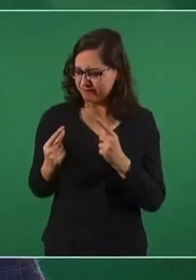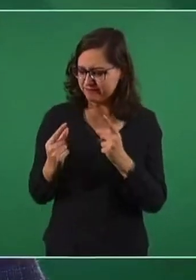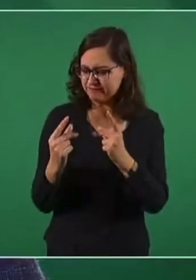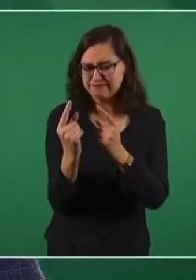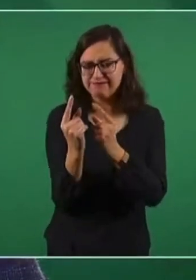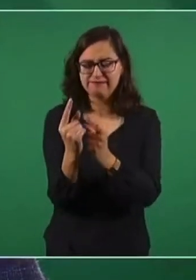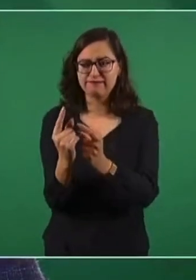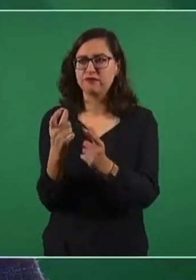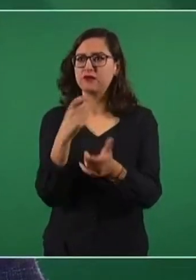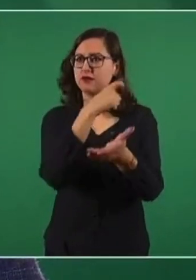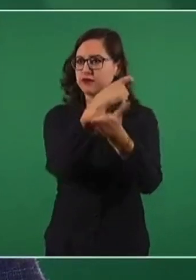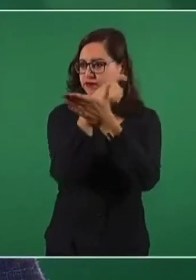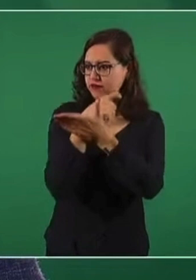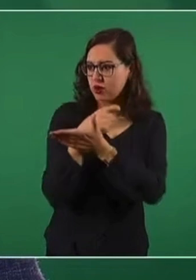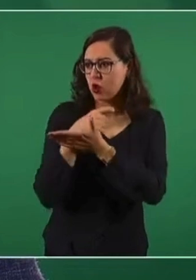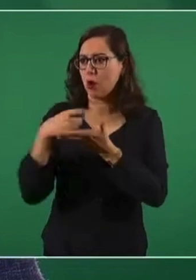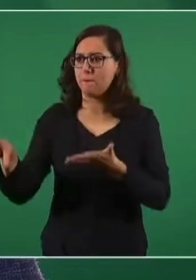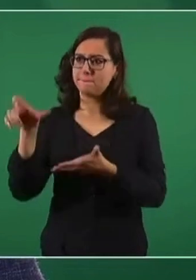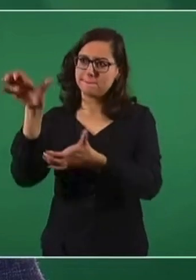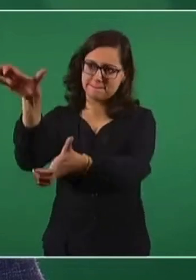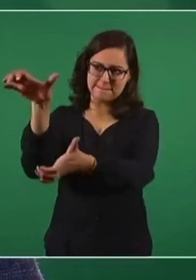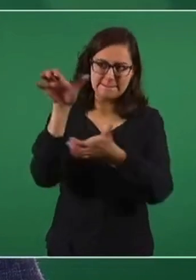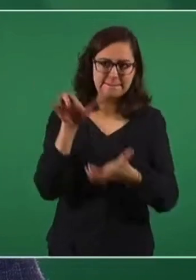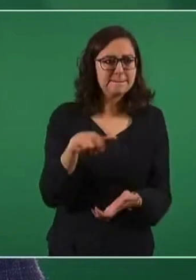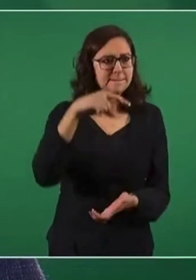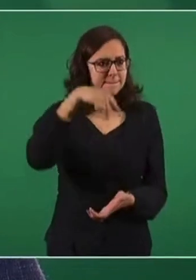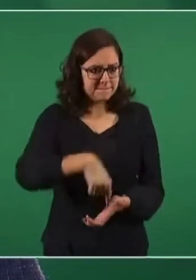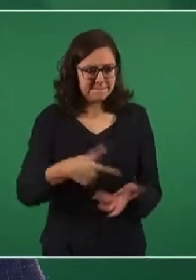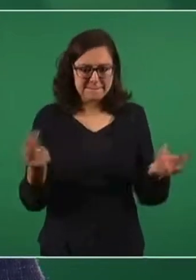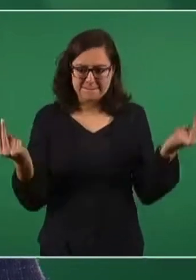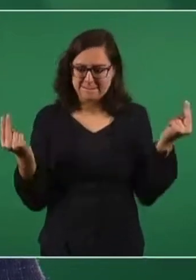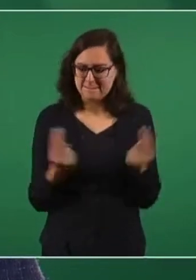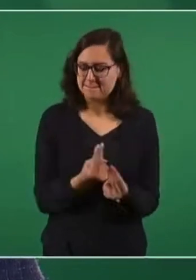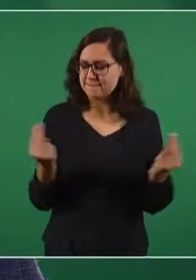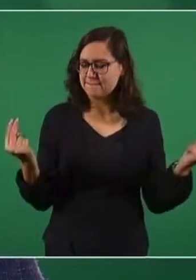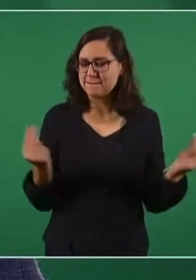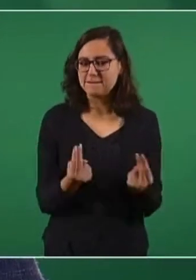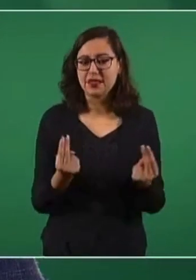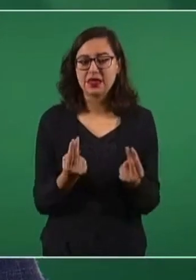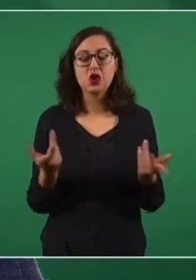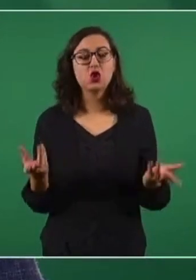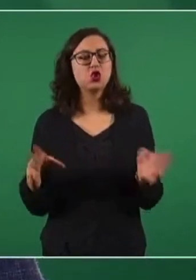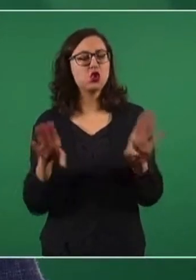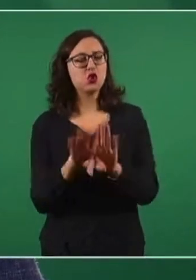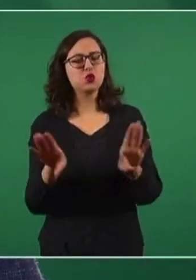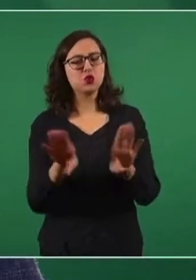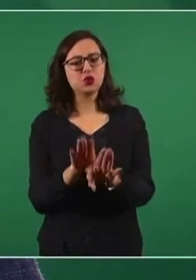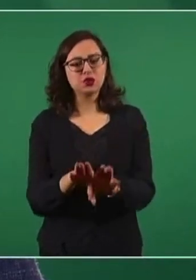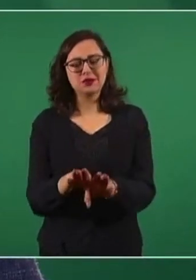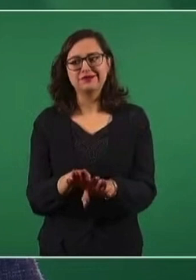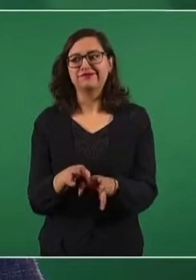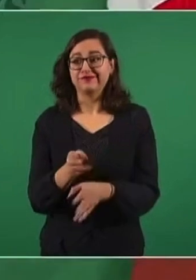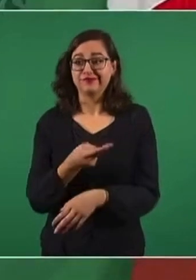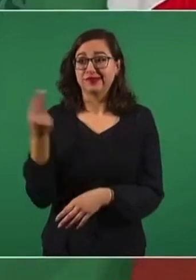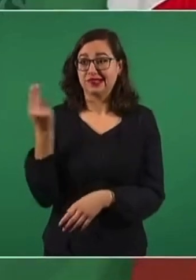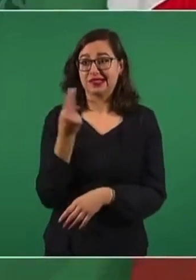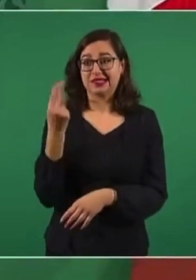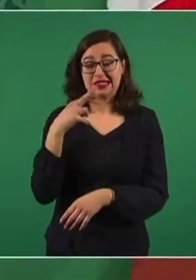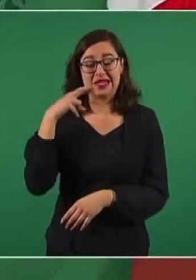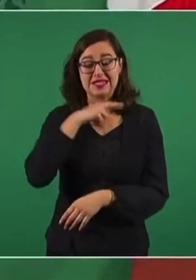de las instituciones de salud pública del país. Pero para hacerlo responsable teníamos que hacerlo rápido,